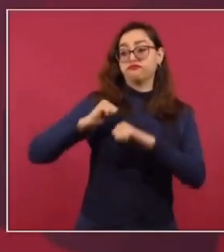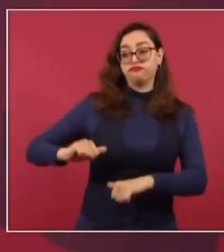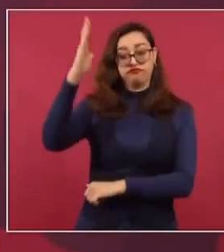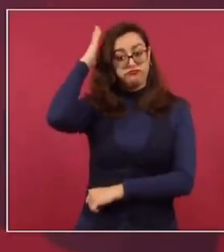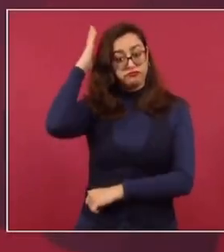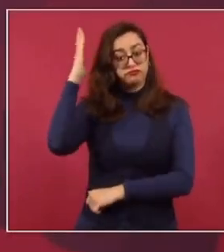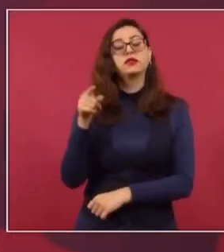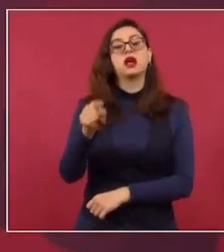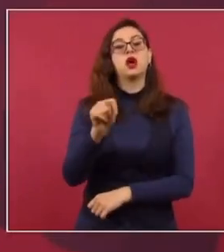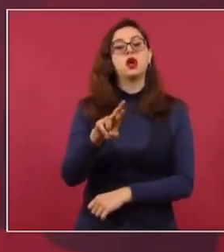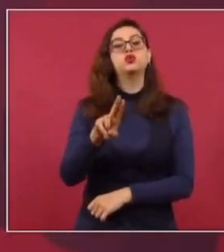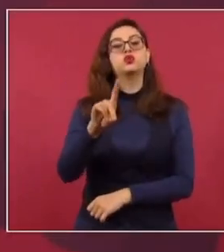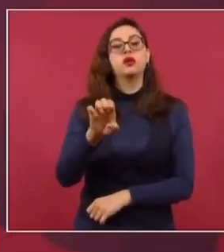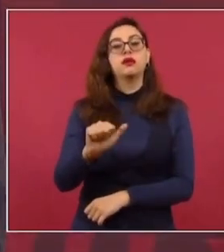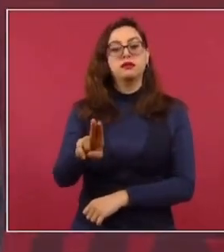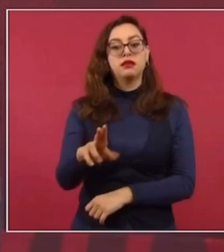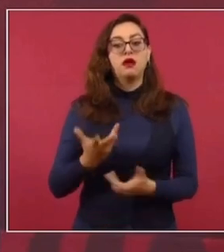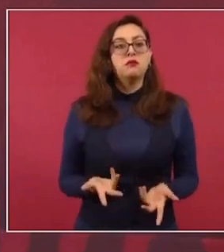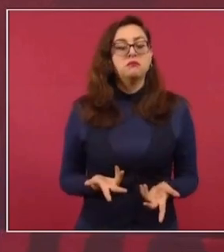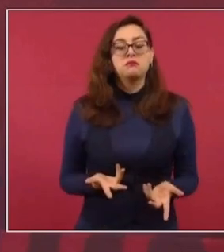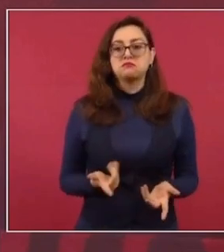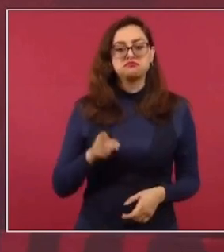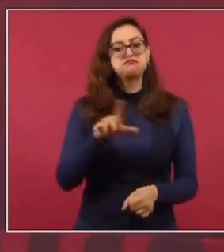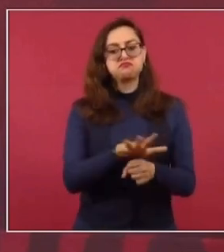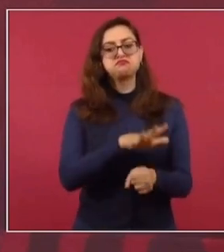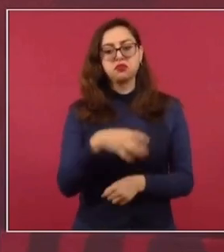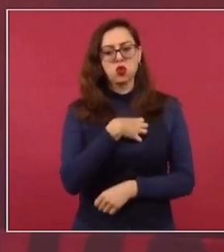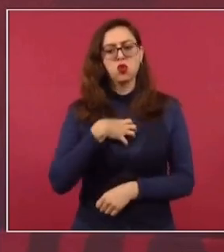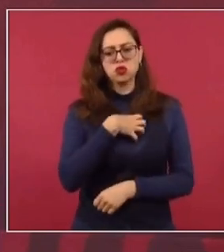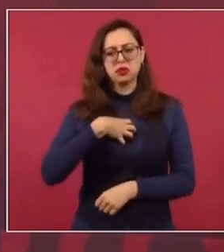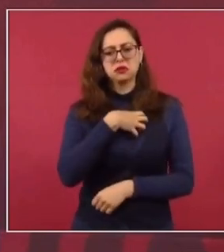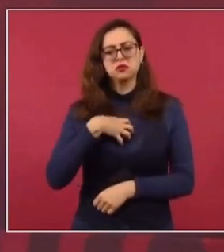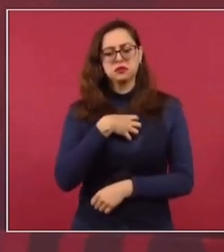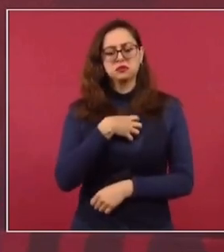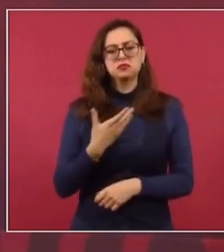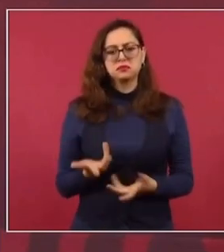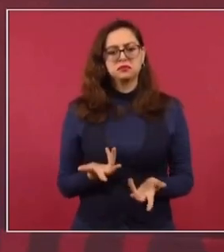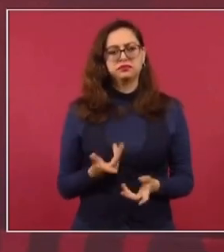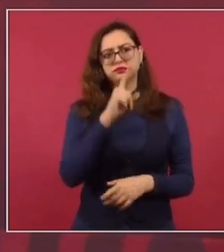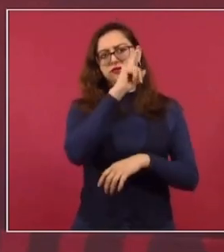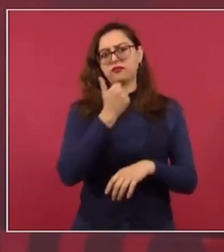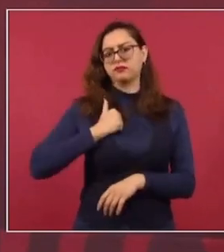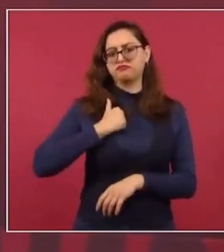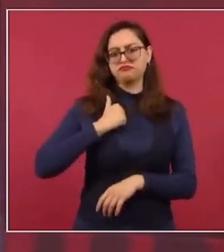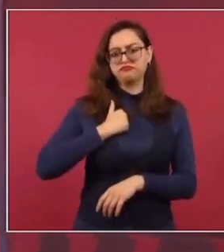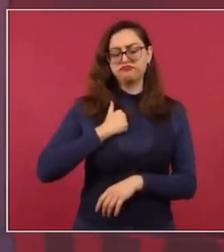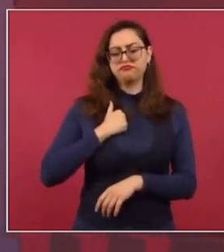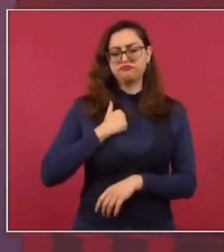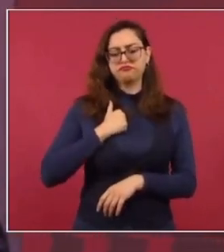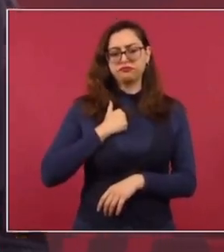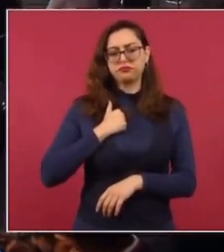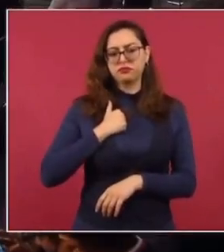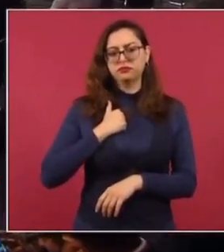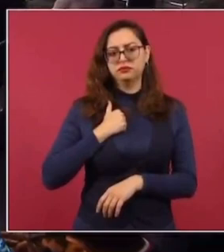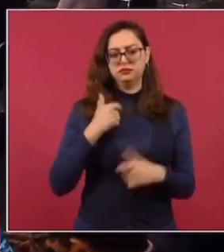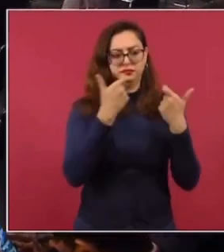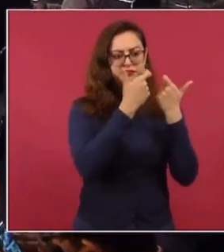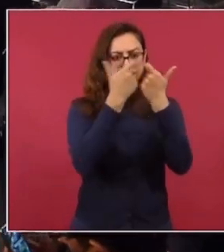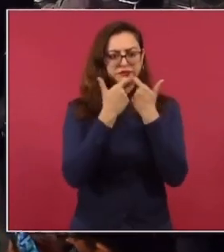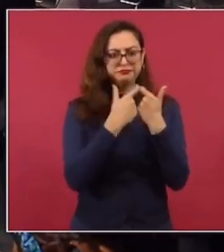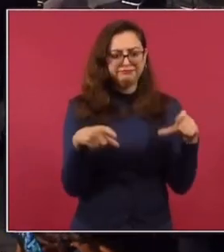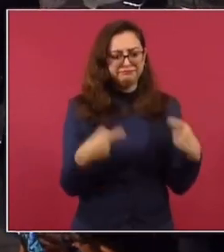muy satisfecho porque los inversionistas canadienses tienen como sitio,